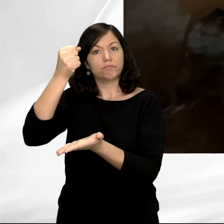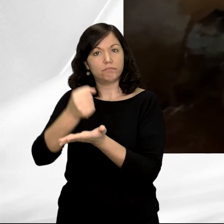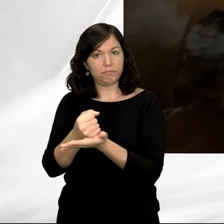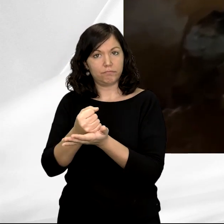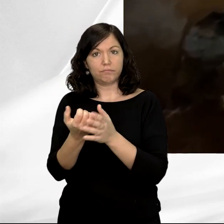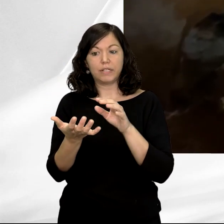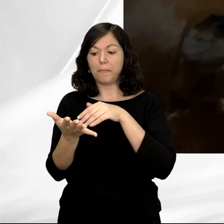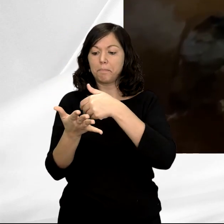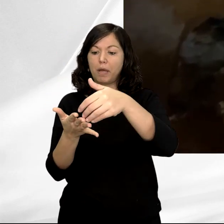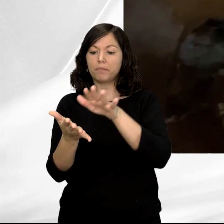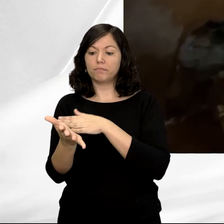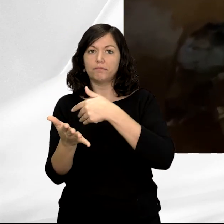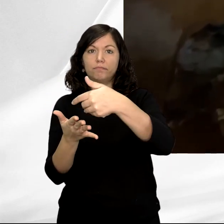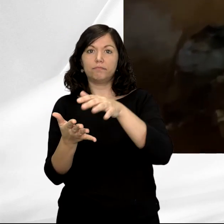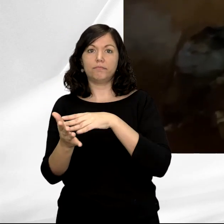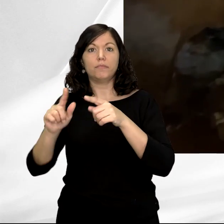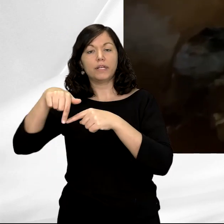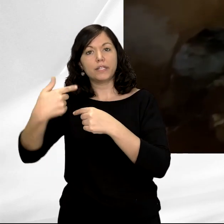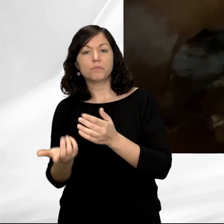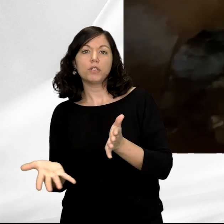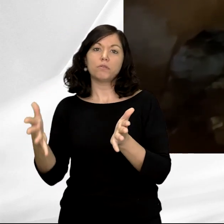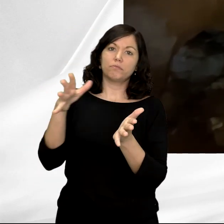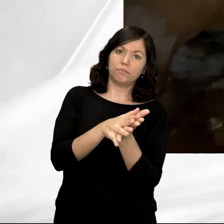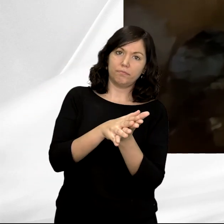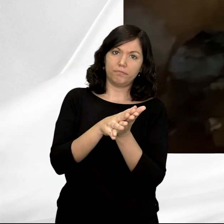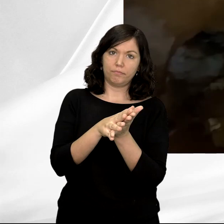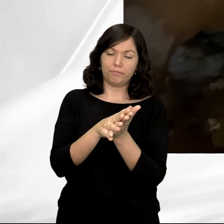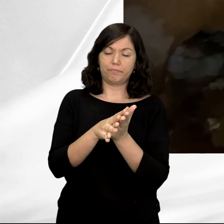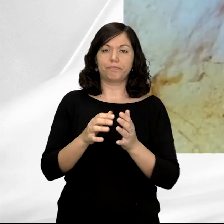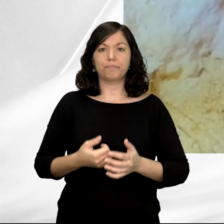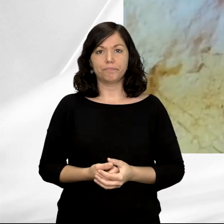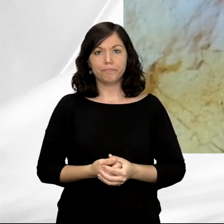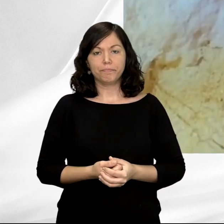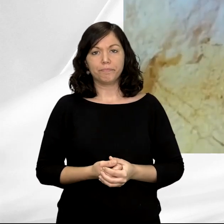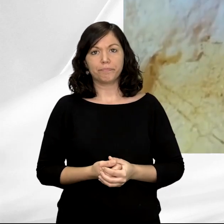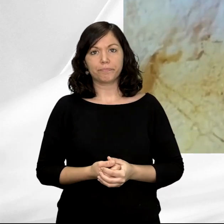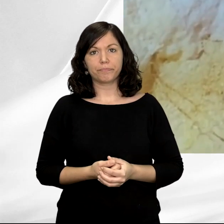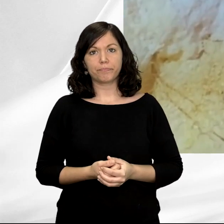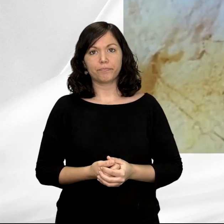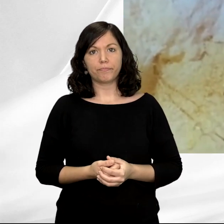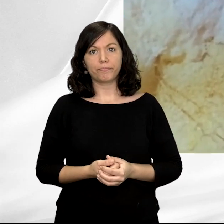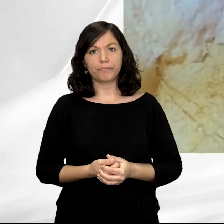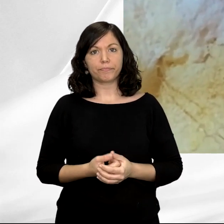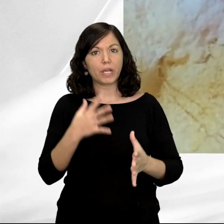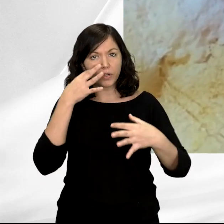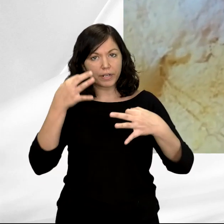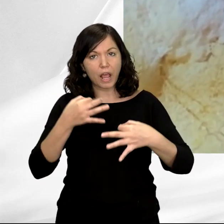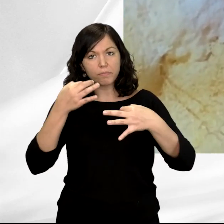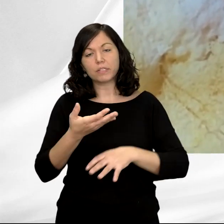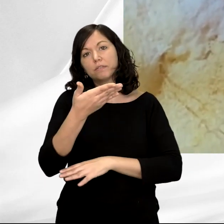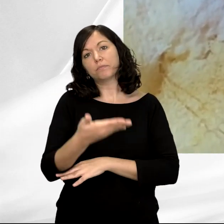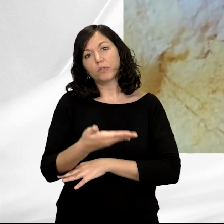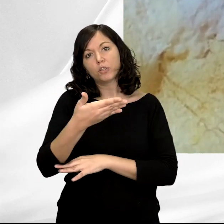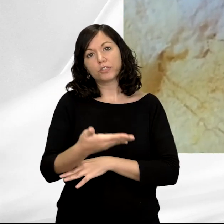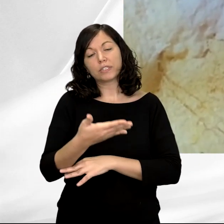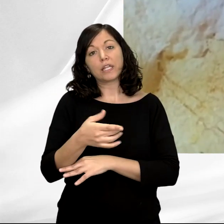manchando la mano en colorante y apoyarla con esa intención clara directamente en la pared. Lo realmente importante de